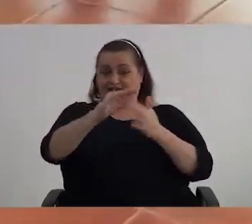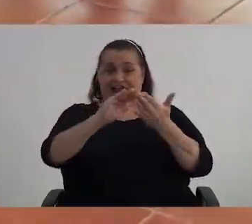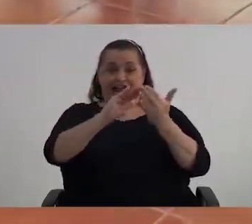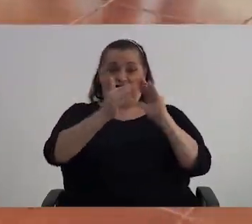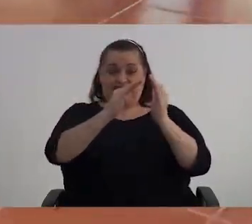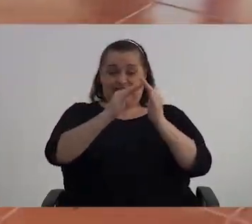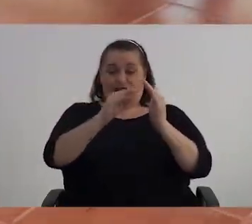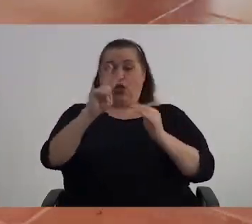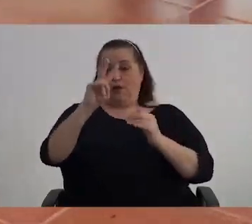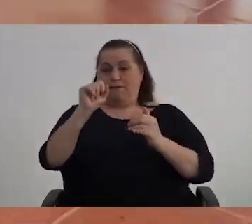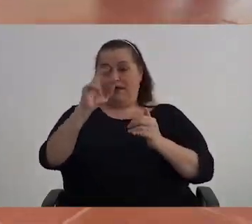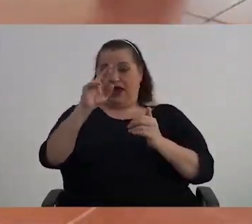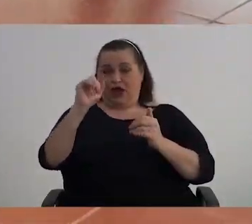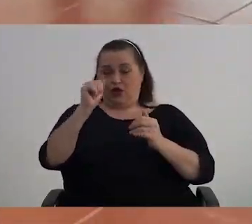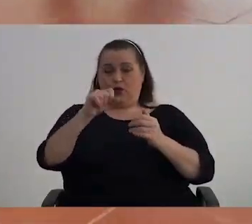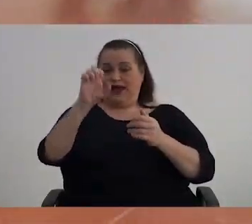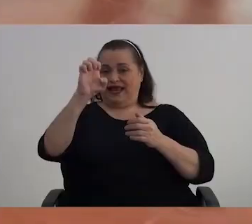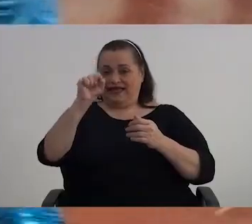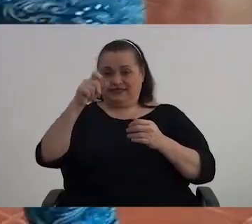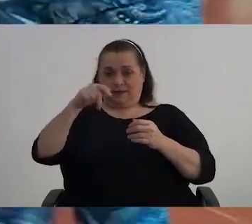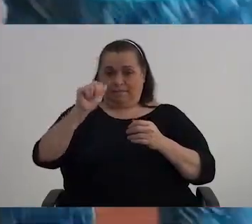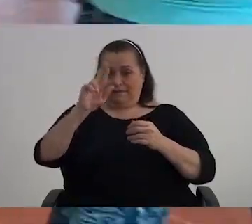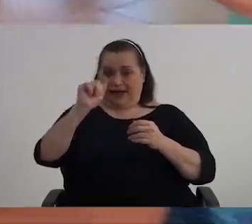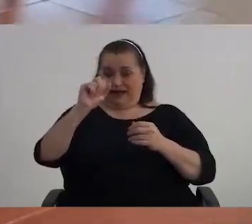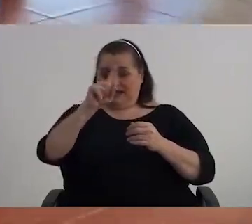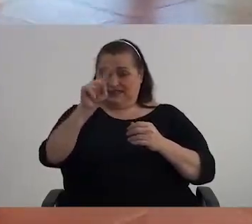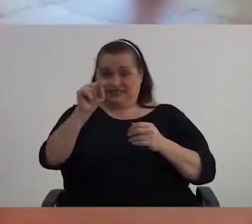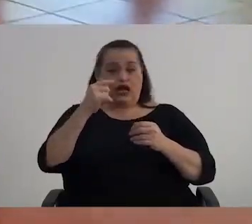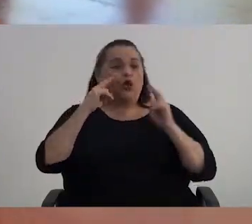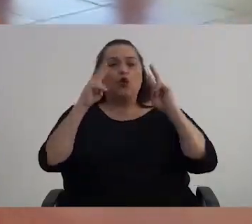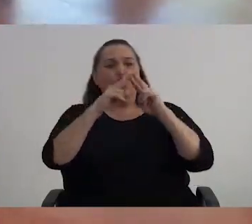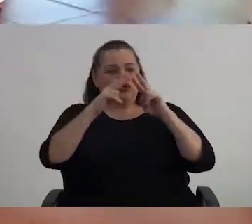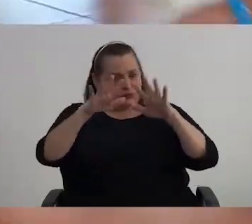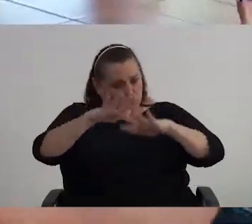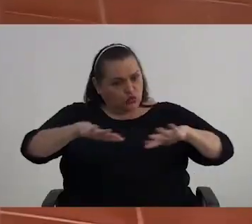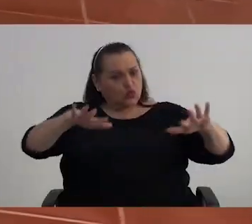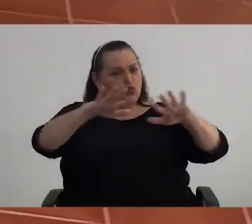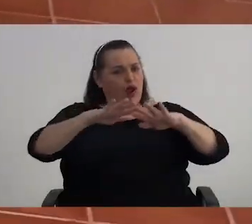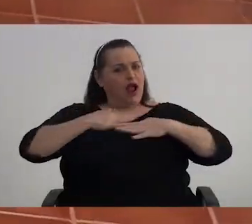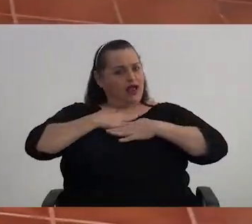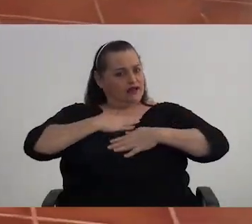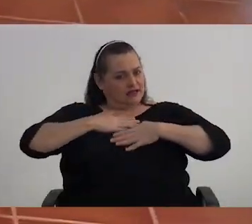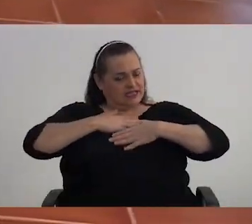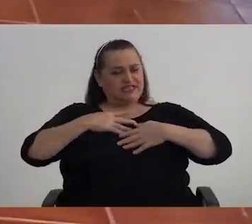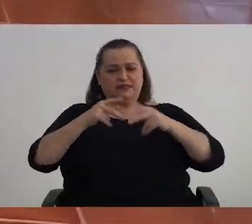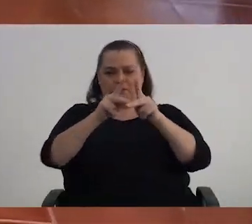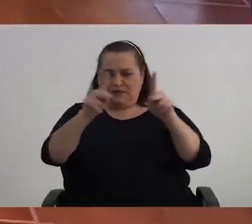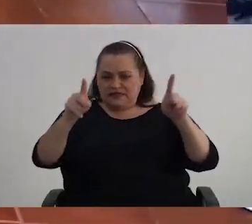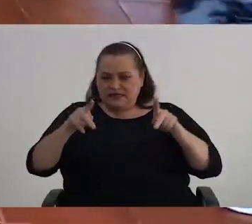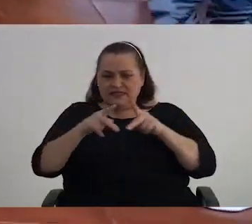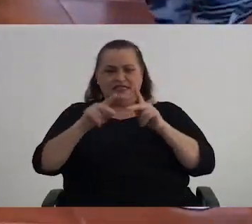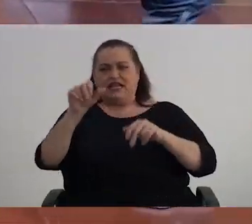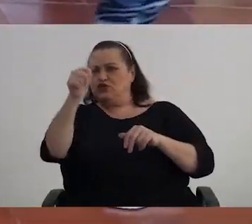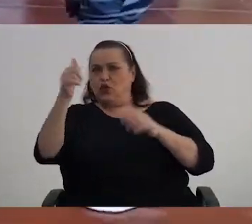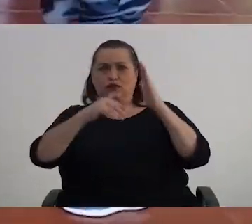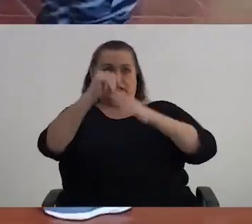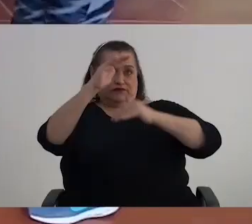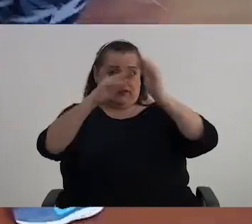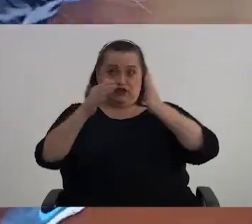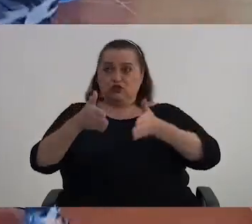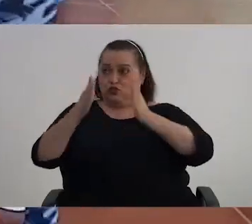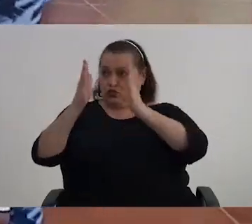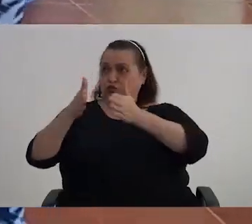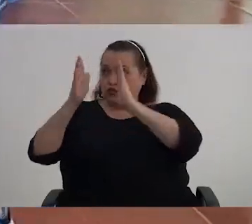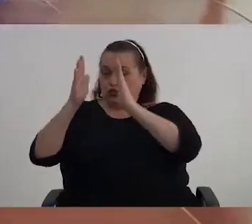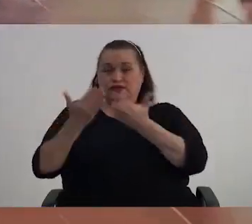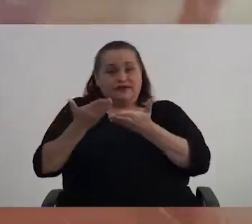Barón de Esparza. Conocemos las instalaciones internas con sus piscinas y otras infraestructuras que le